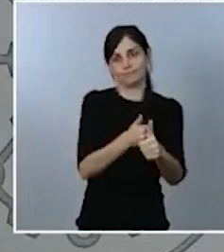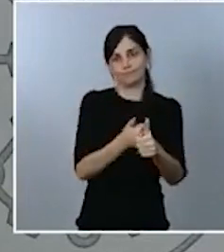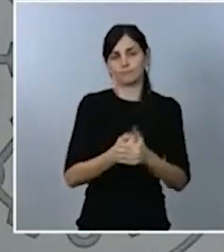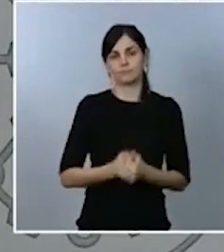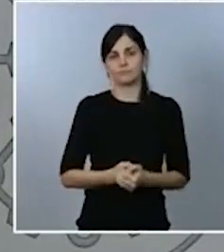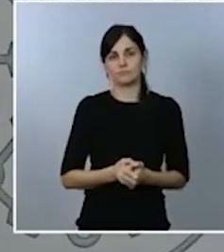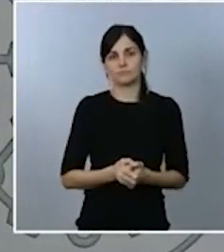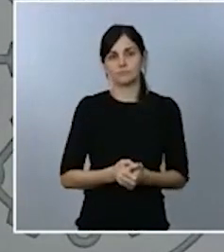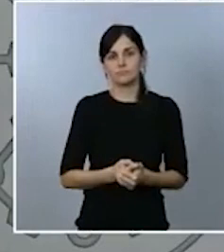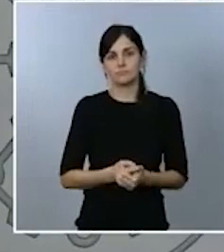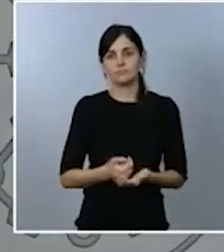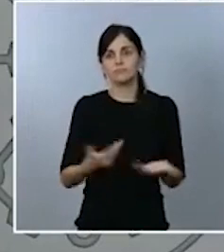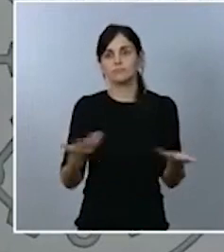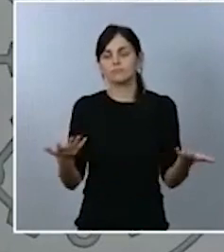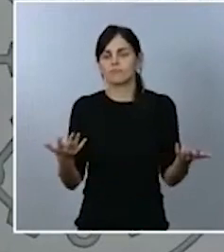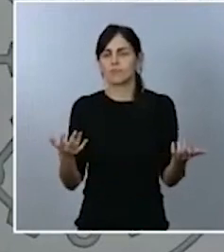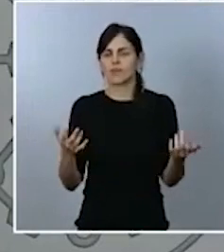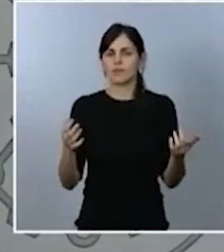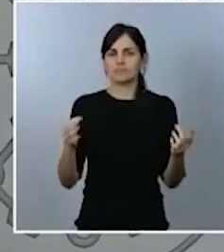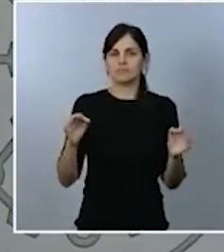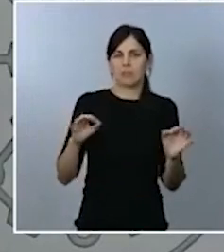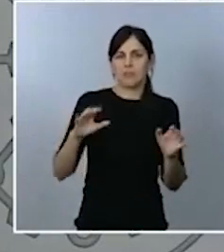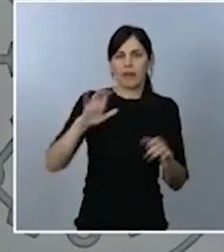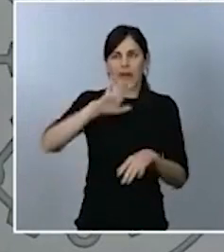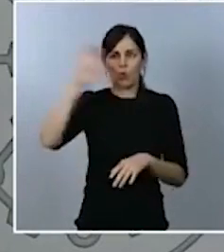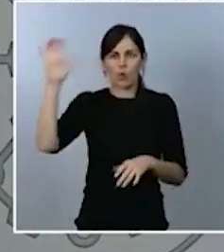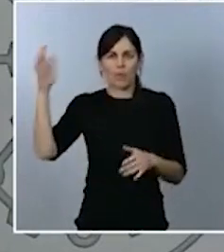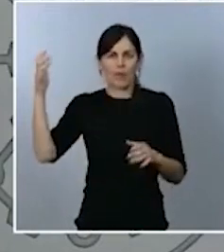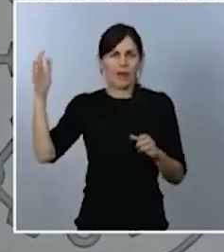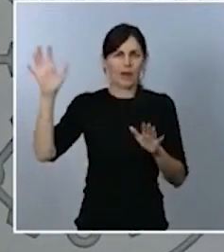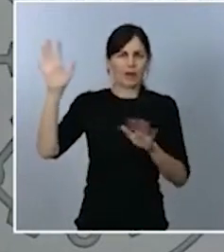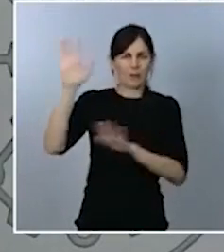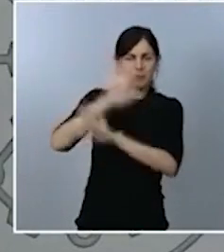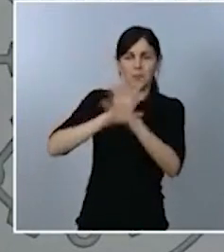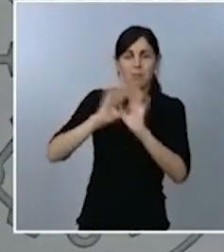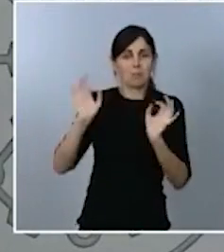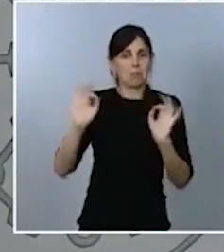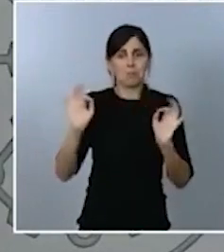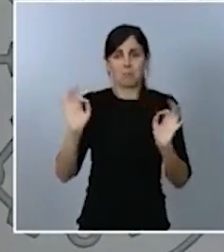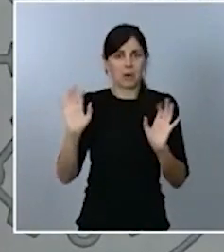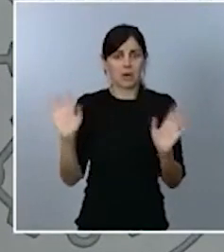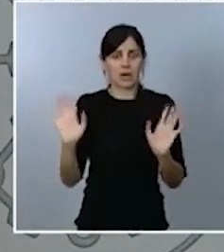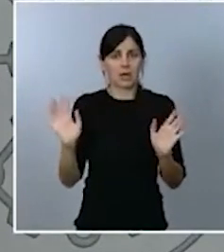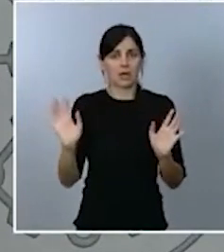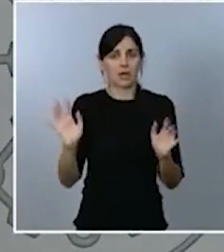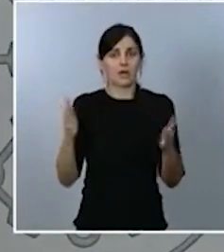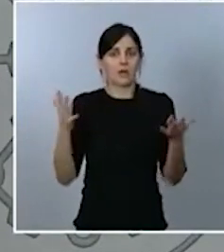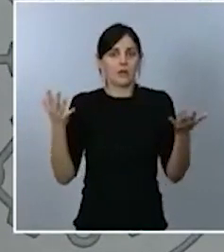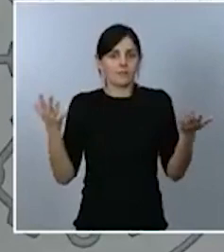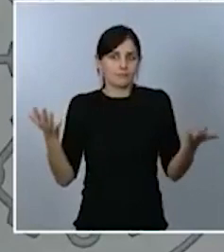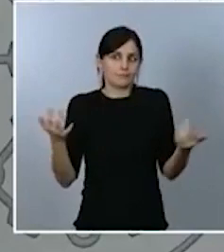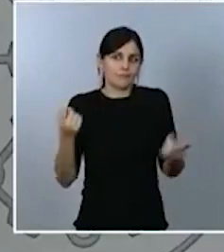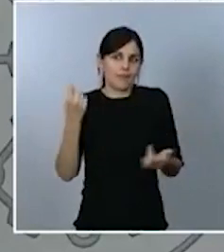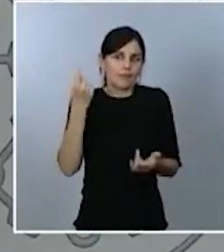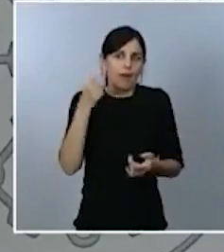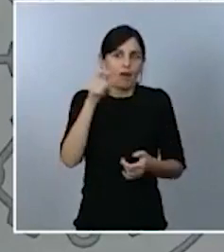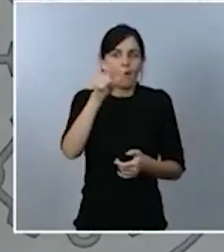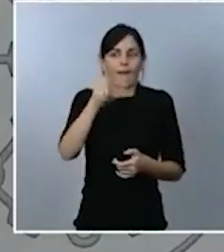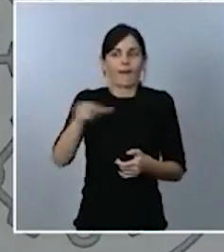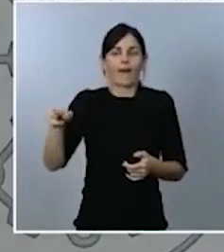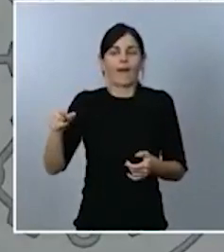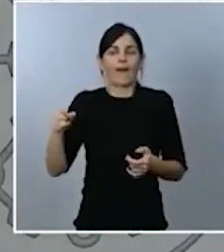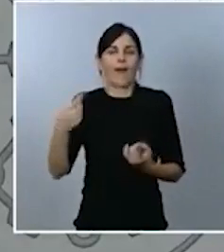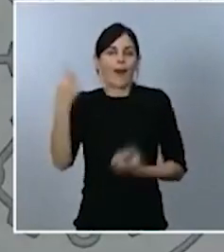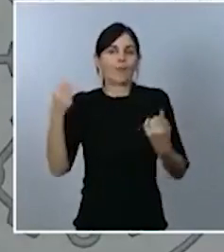confusión respecto a Europa, simplemente hay algunos que están interesados en trasladar una idea que no es cierta. En este momento, el